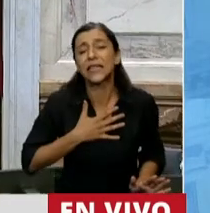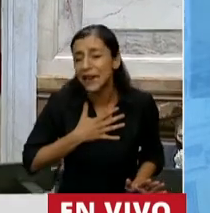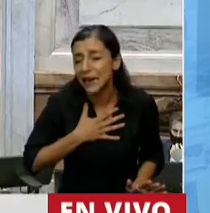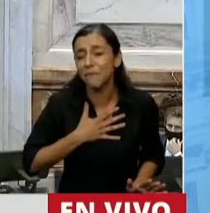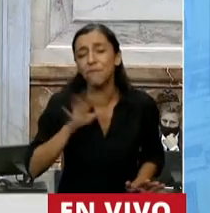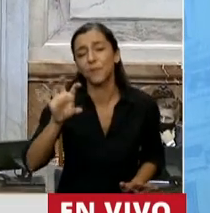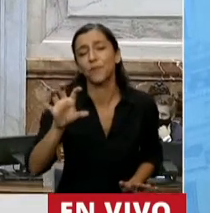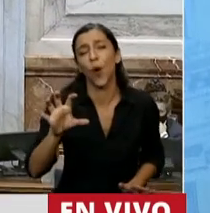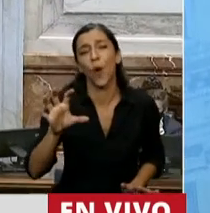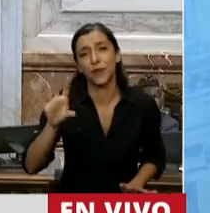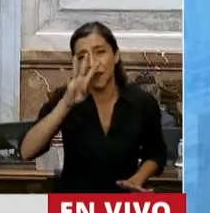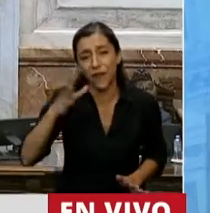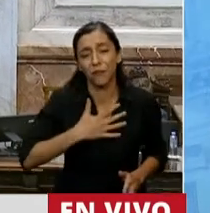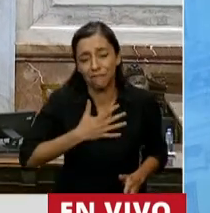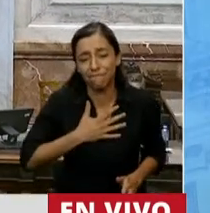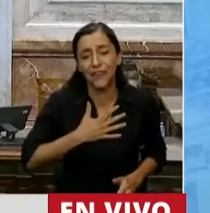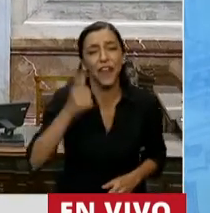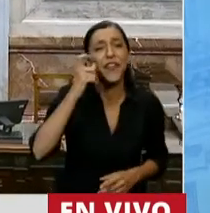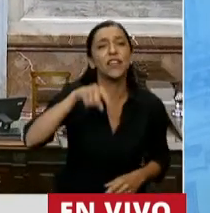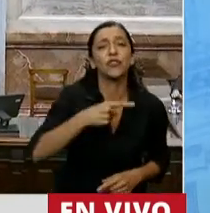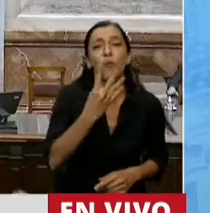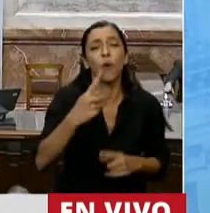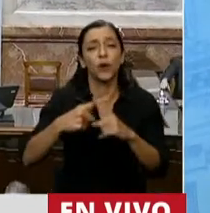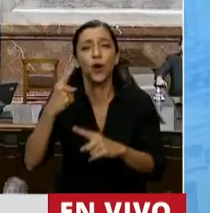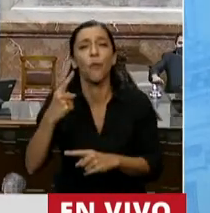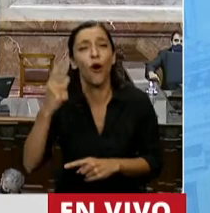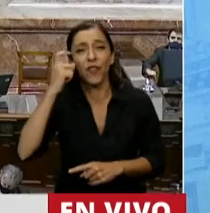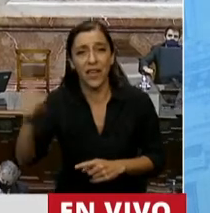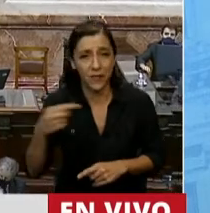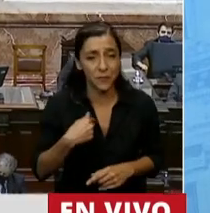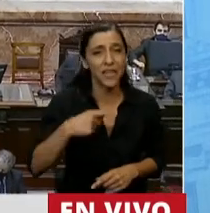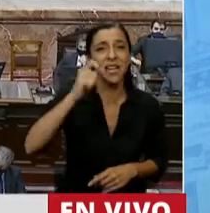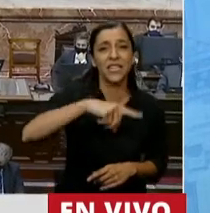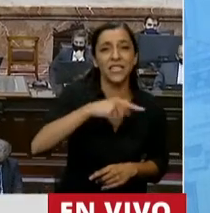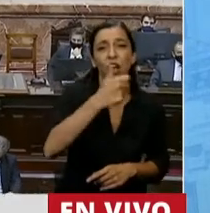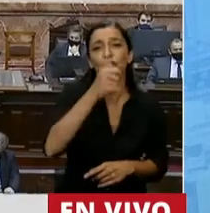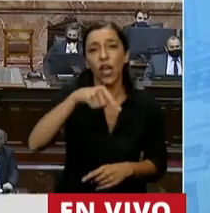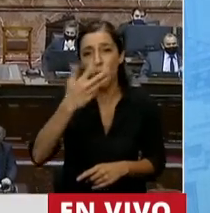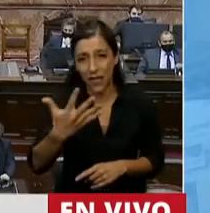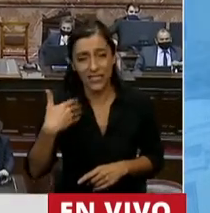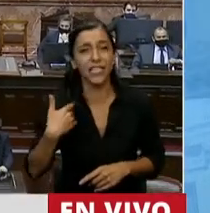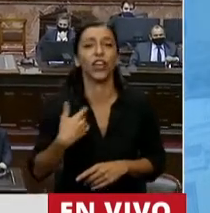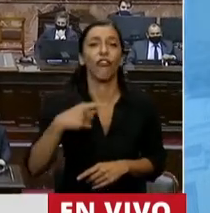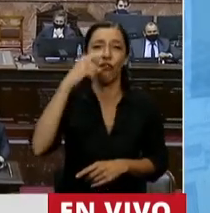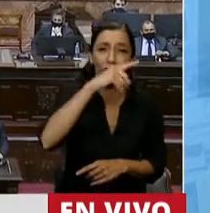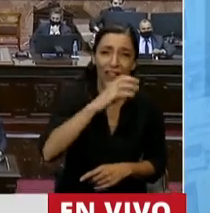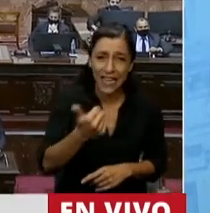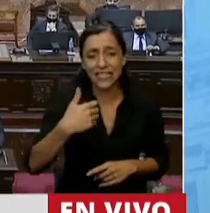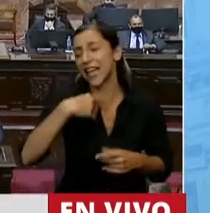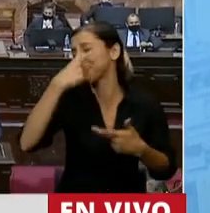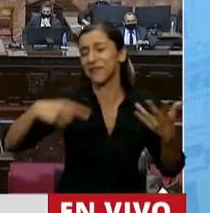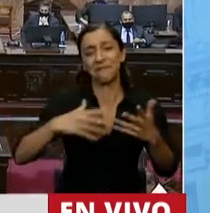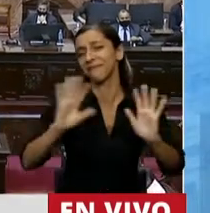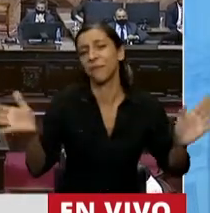Cormosa 10,4 por cada 10 mil. Chaco 6,5. Corrientes 6. Y puedo seguir nombrando. ¿Cuál es la